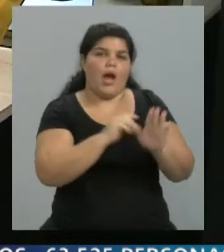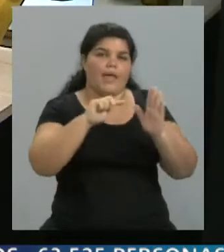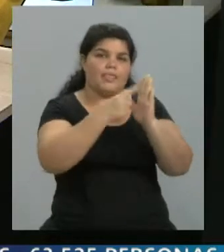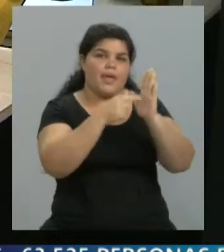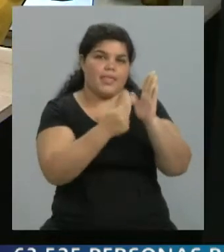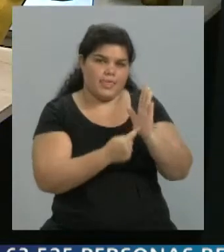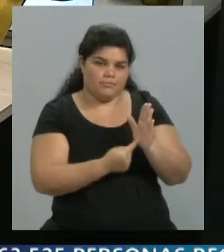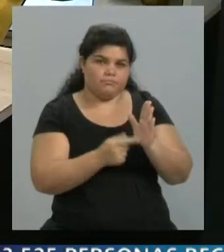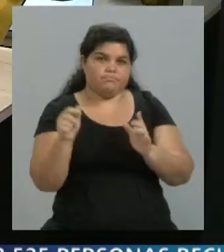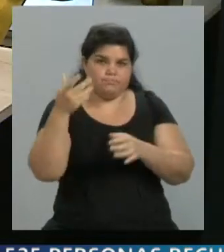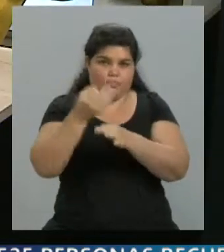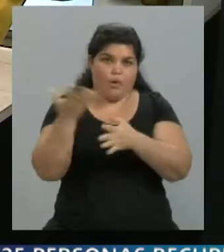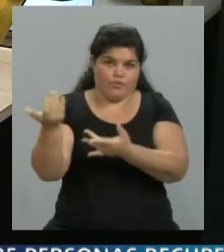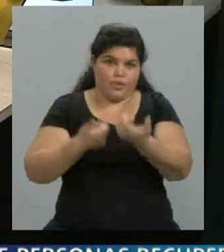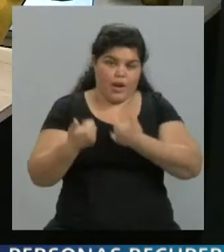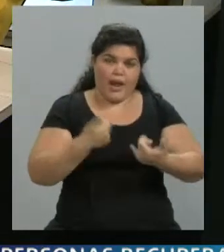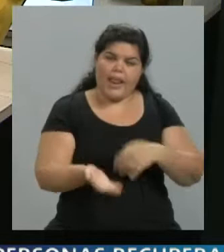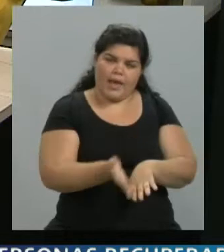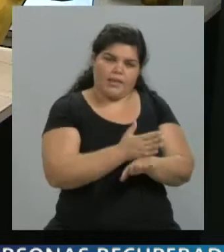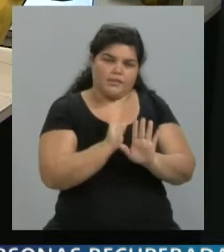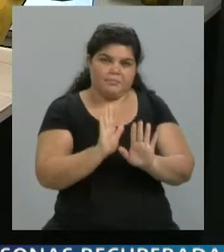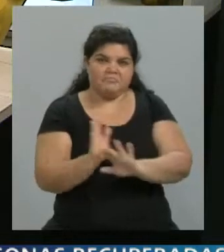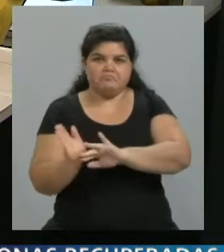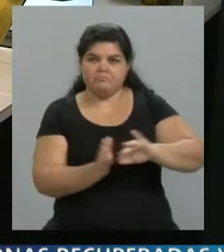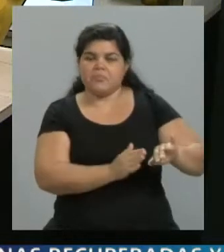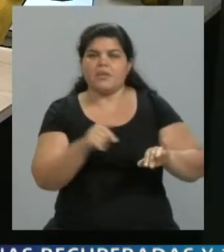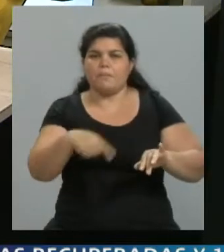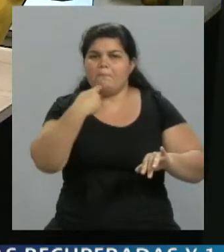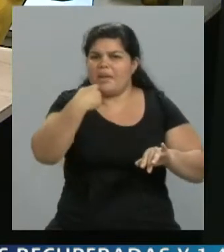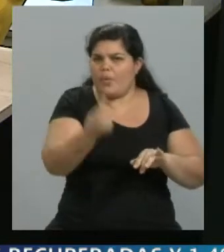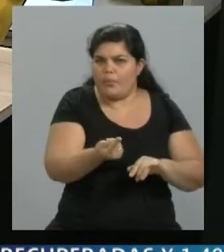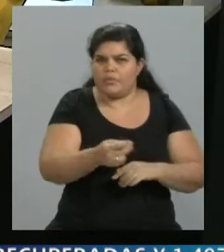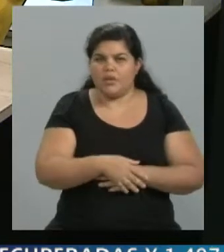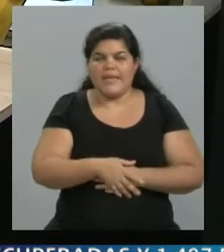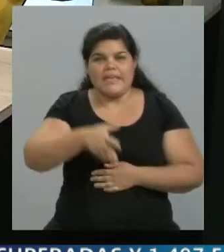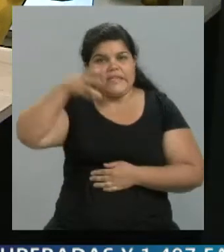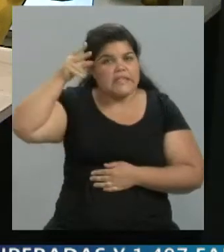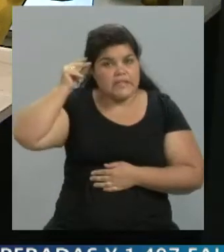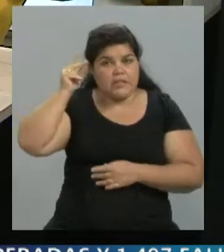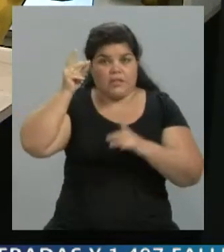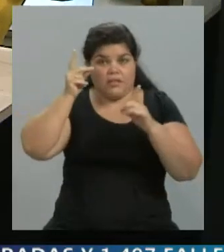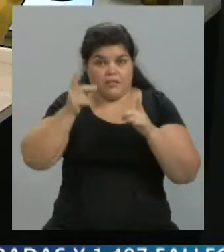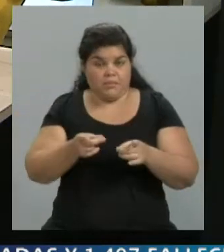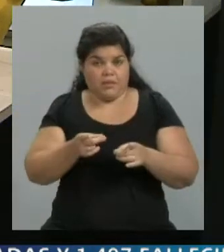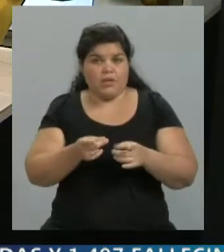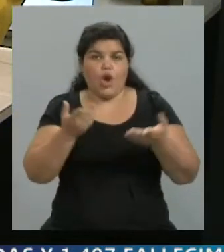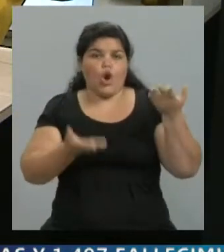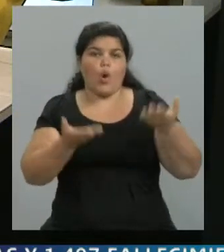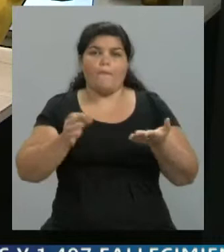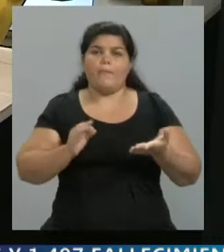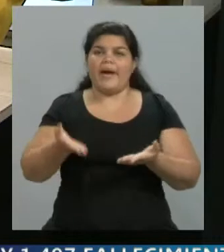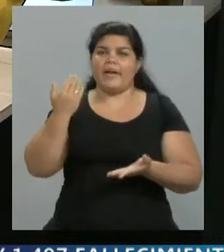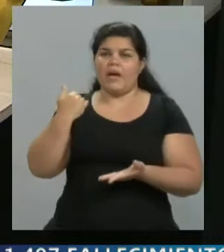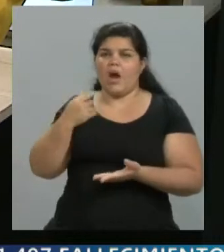hablaba la profesional, quería consultarte respecto de este brote aquí en Chile, pero respecto a hacer una comparación del año pasado, los